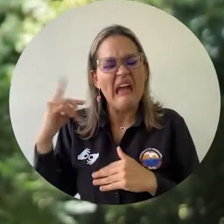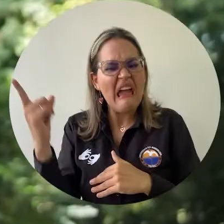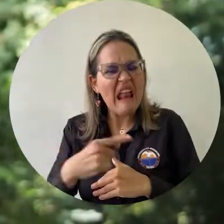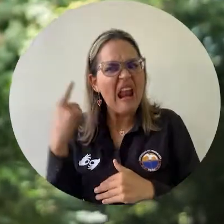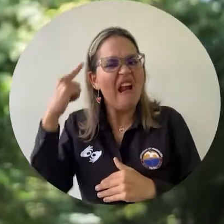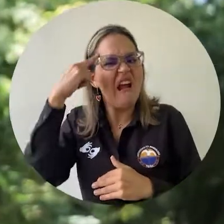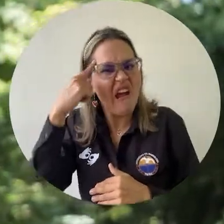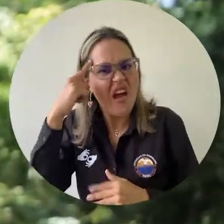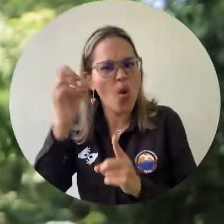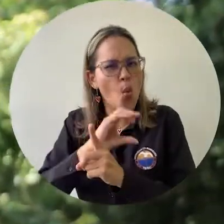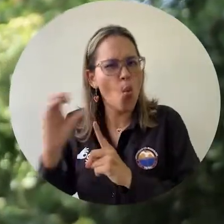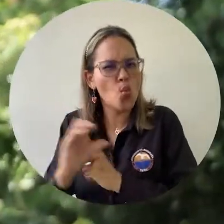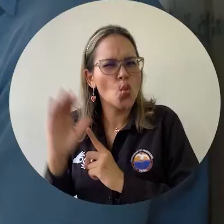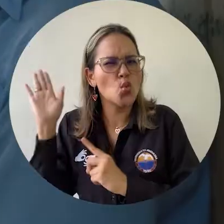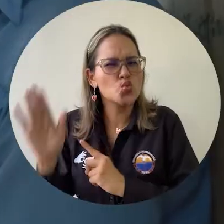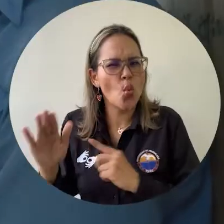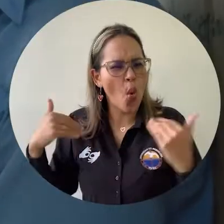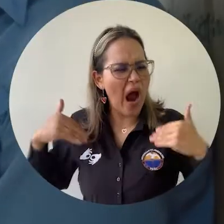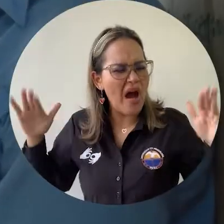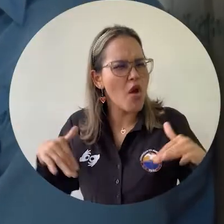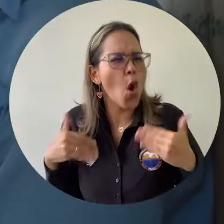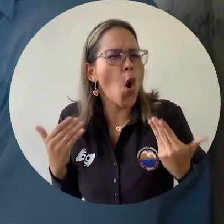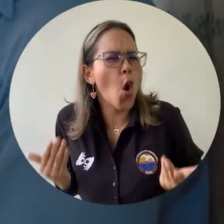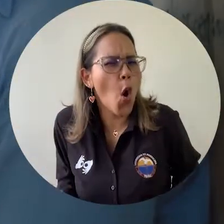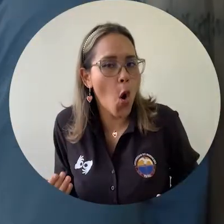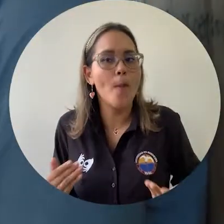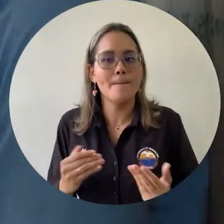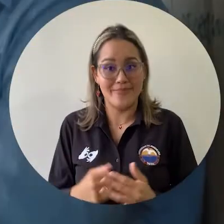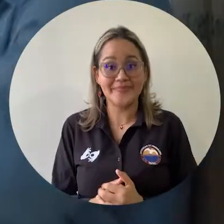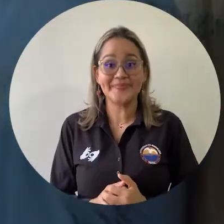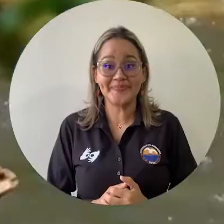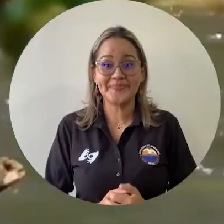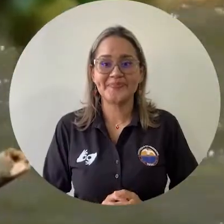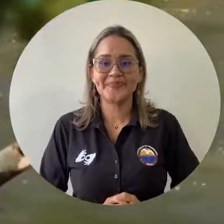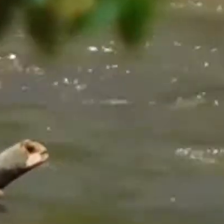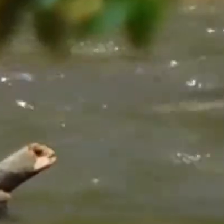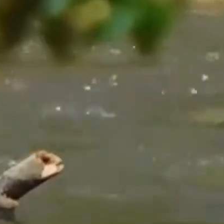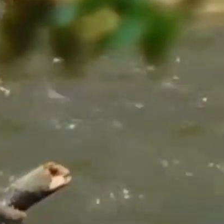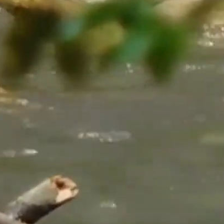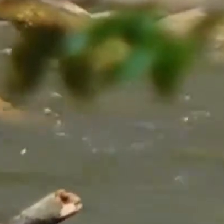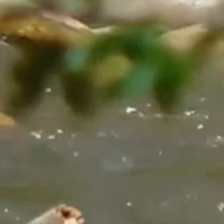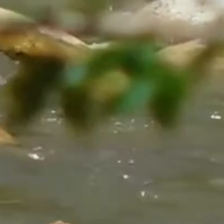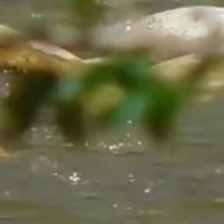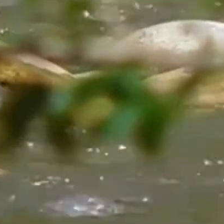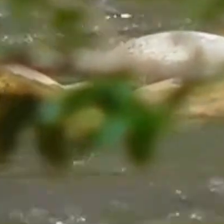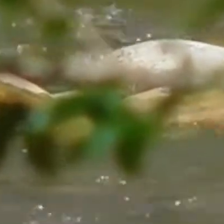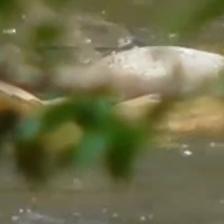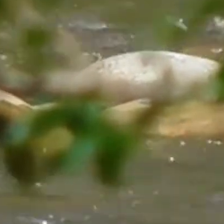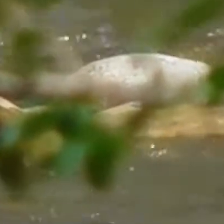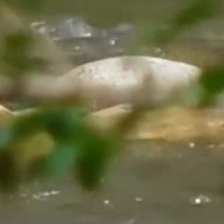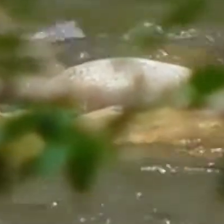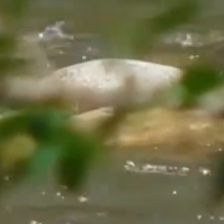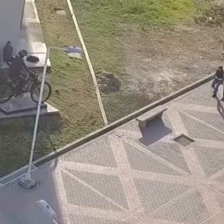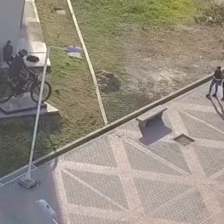es esa percepción cultural que tienen esas poblaciones locales a partir de las aves.